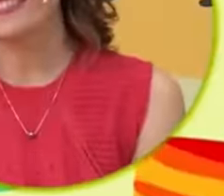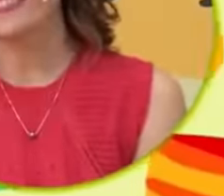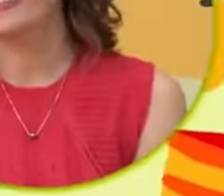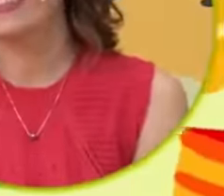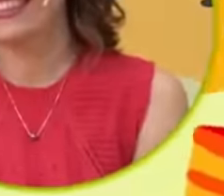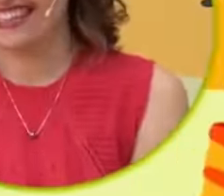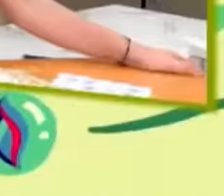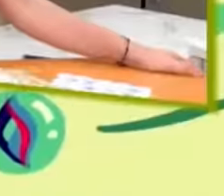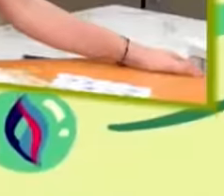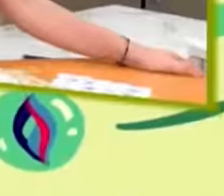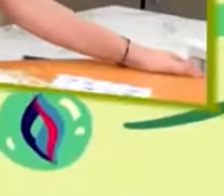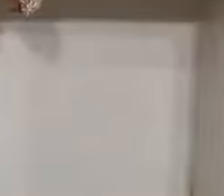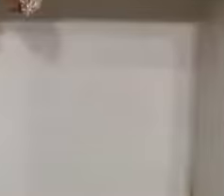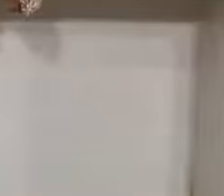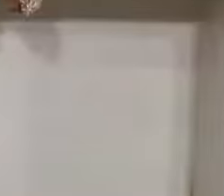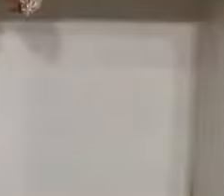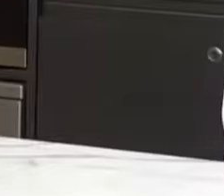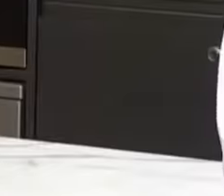recorriendo la ciudad.